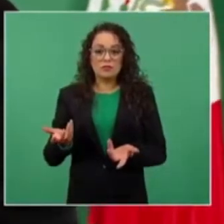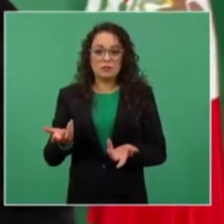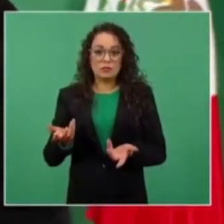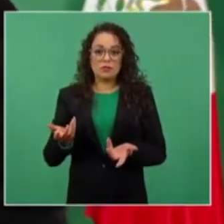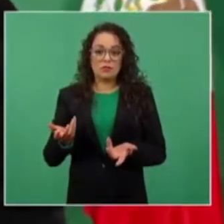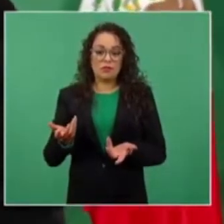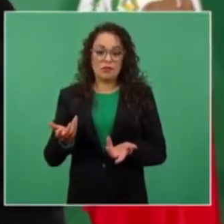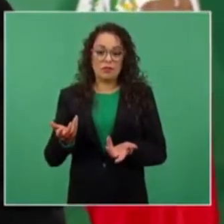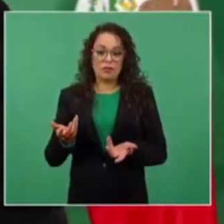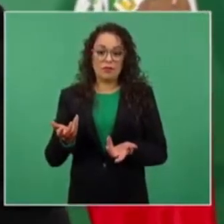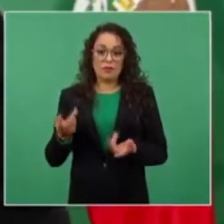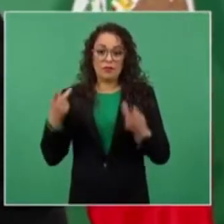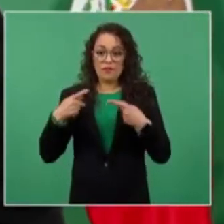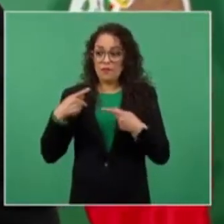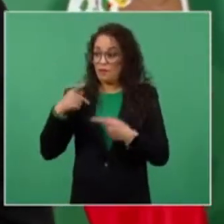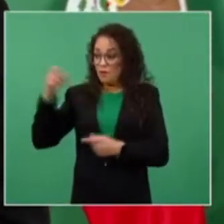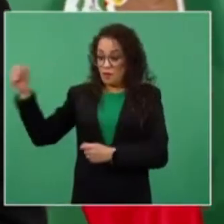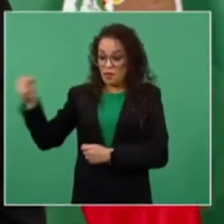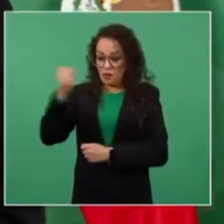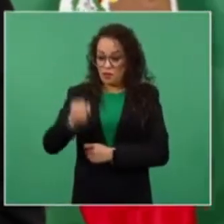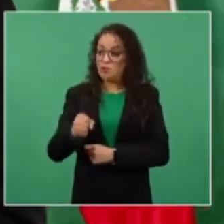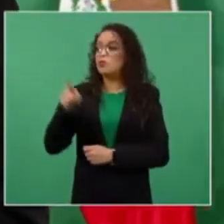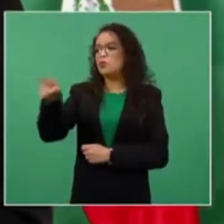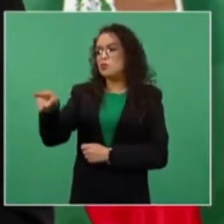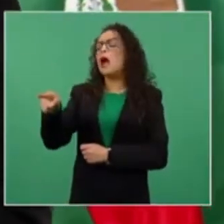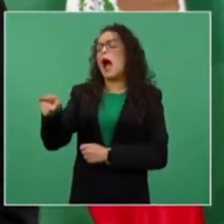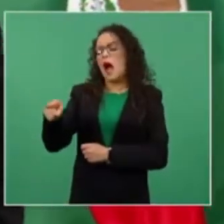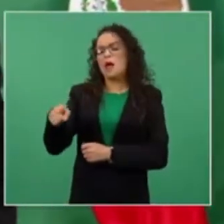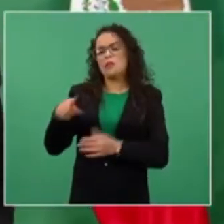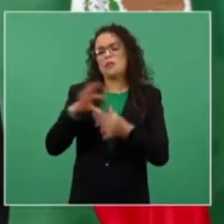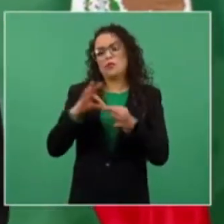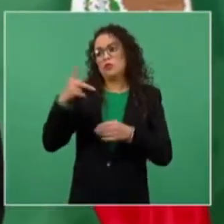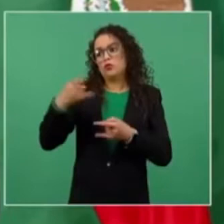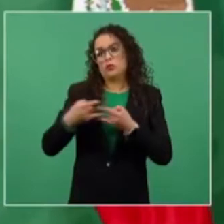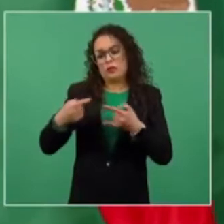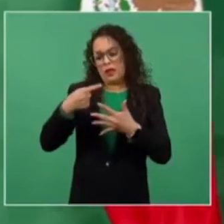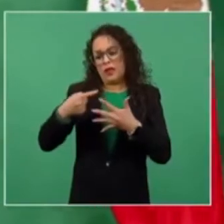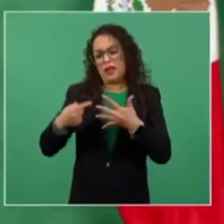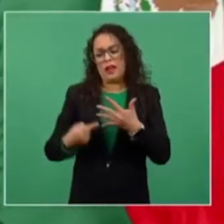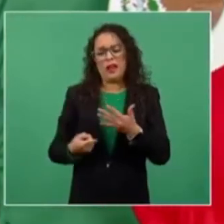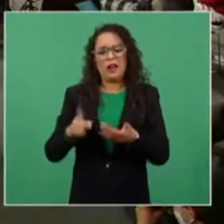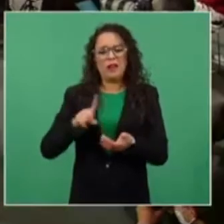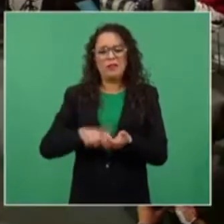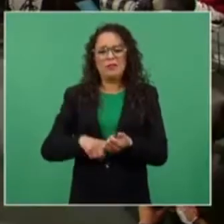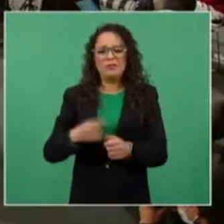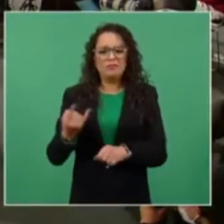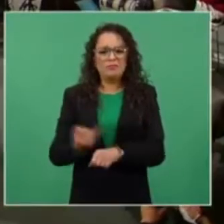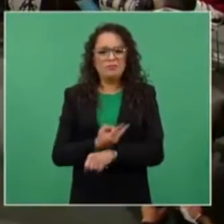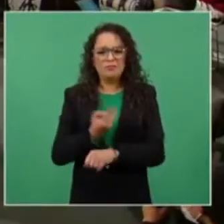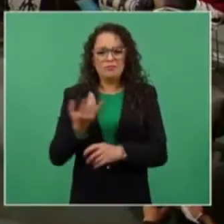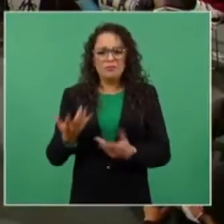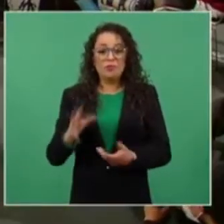o con dinero porque necesitaba la oligarquía